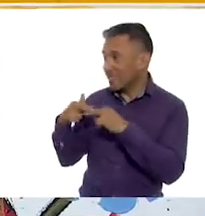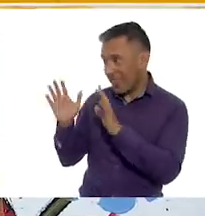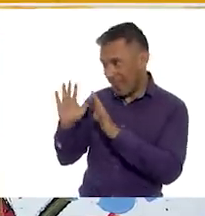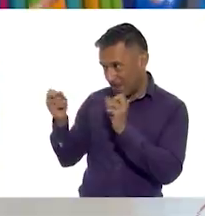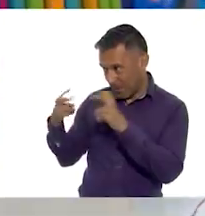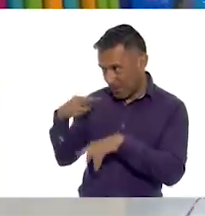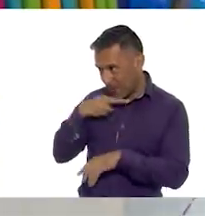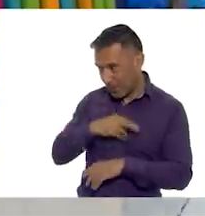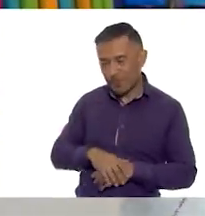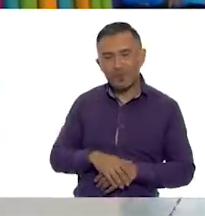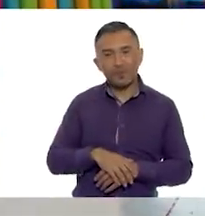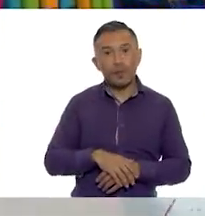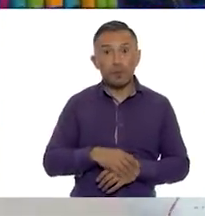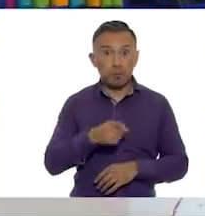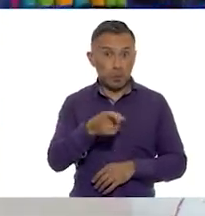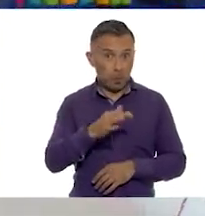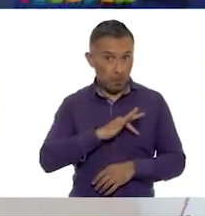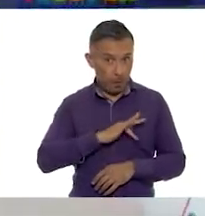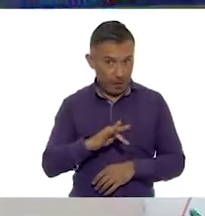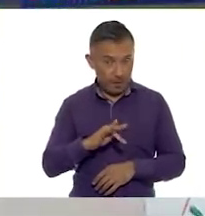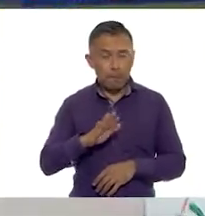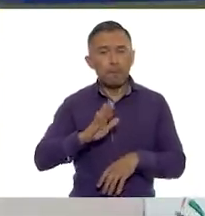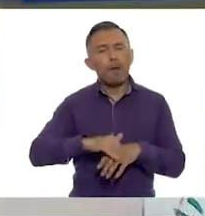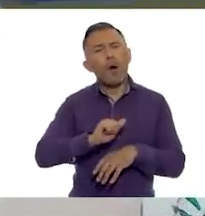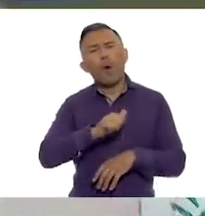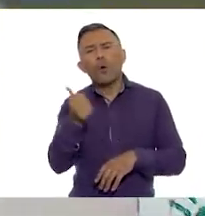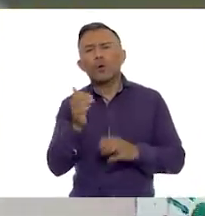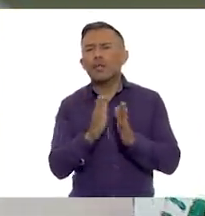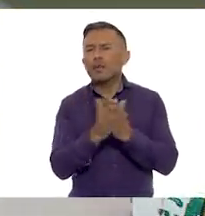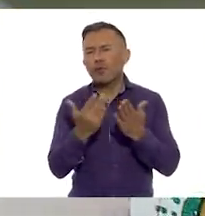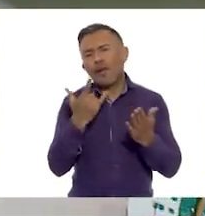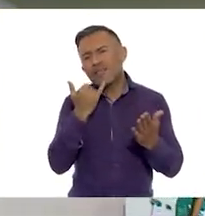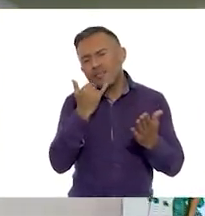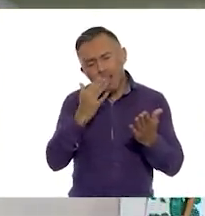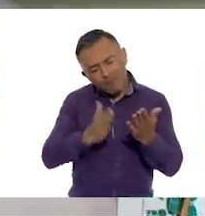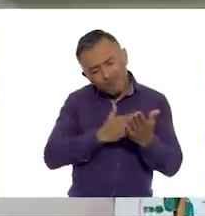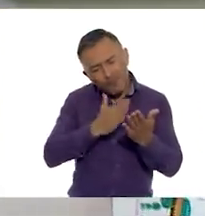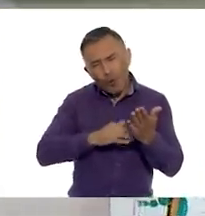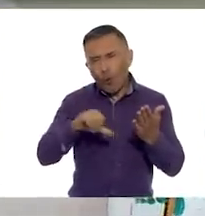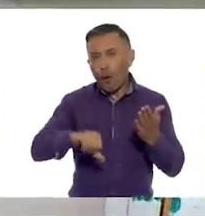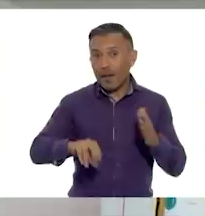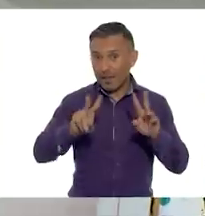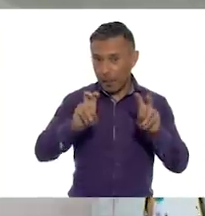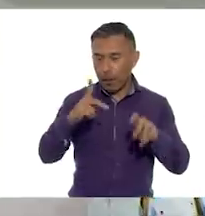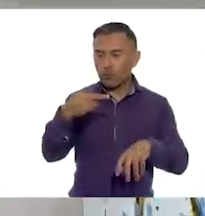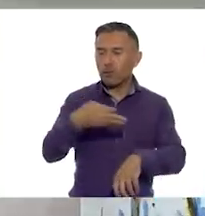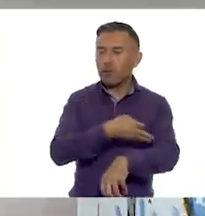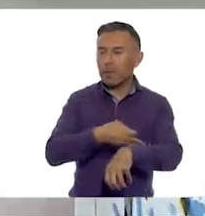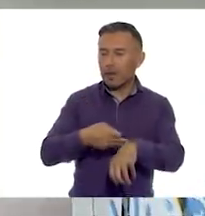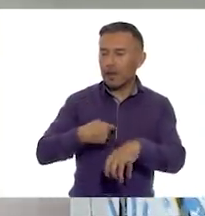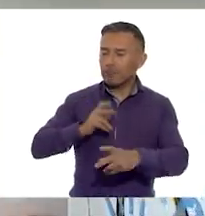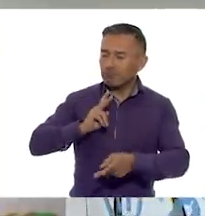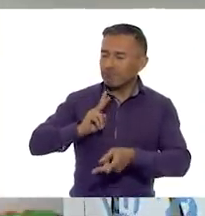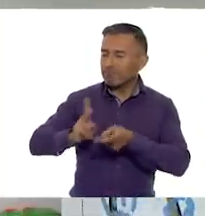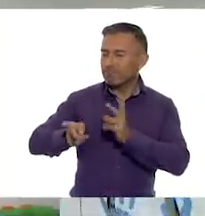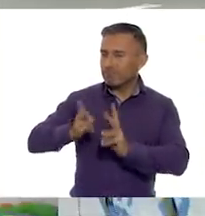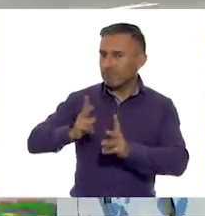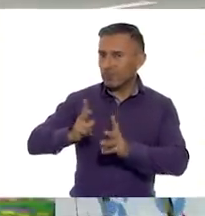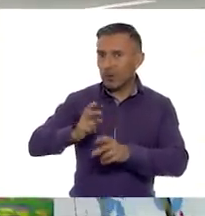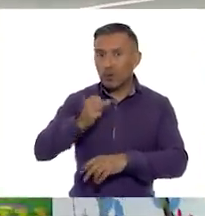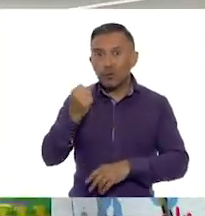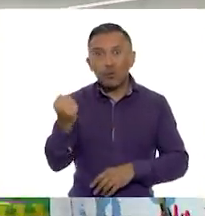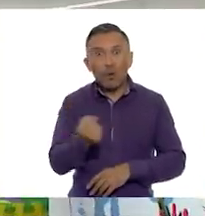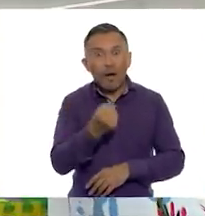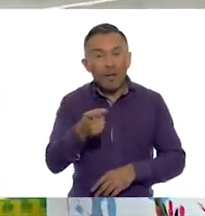¡Hasta luego! Si te es posible, consulta otros libros y comenta el tema de hoy con tu familia. Si tienes la fortuna de hablar una